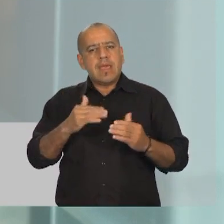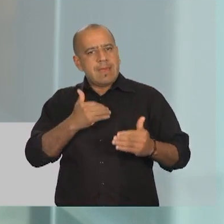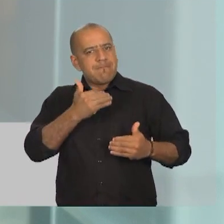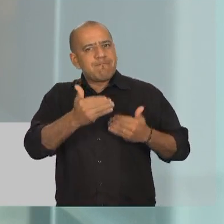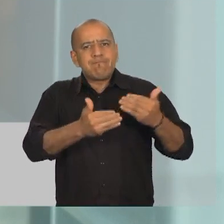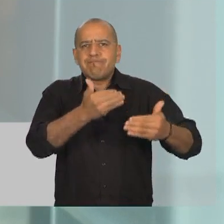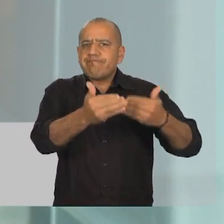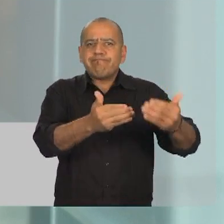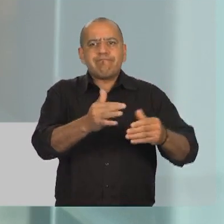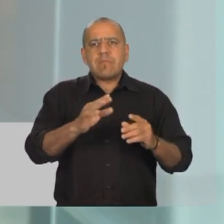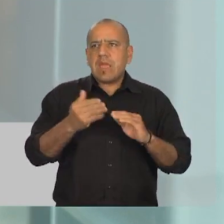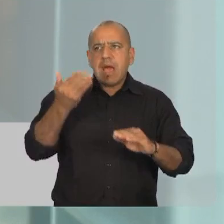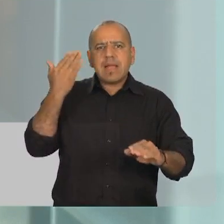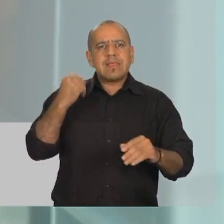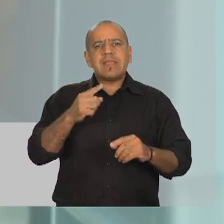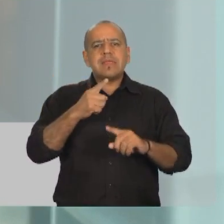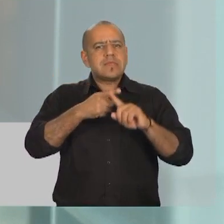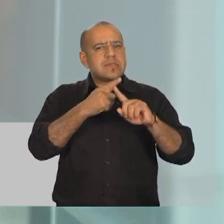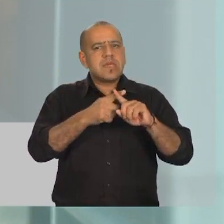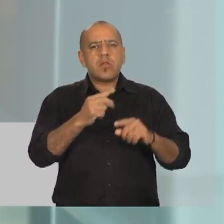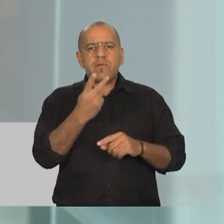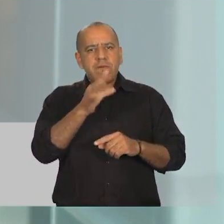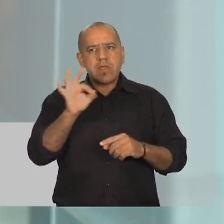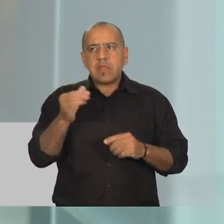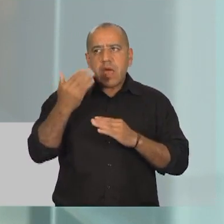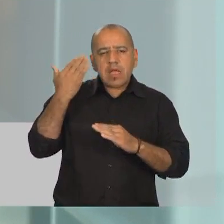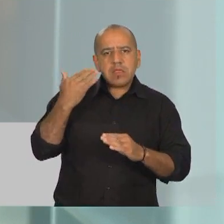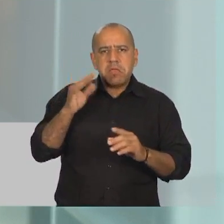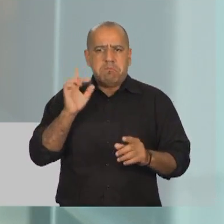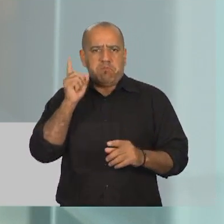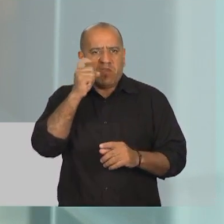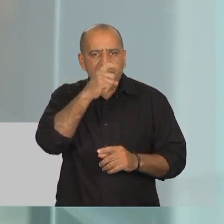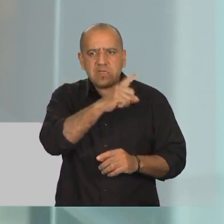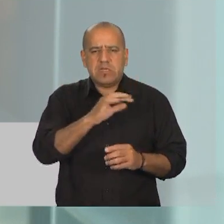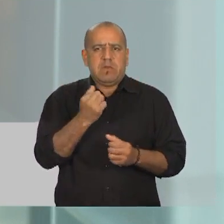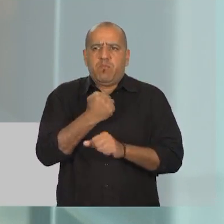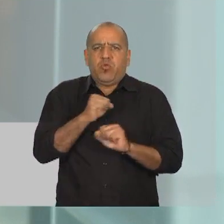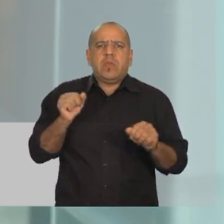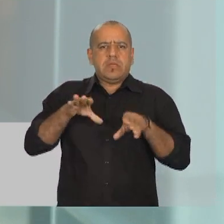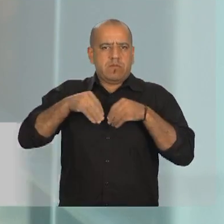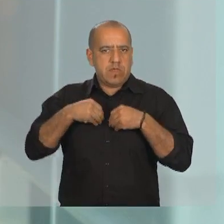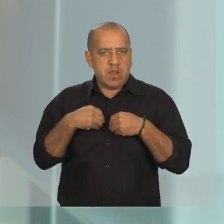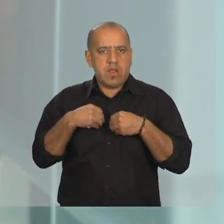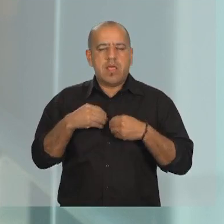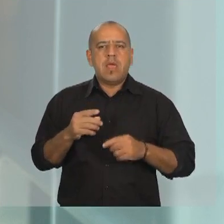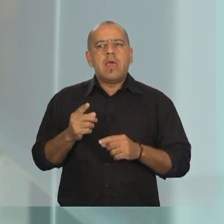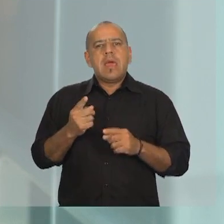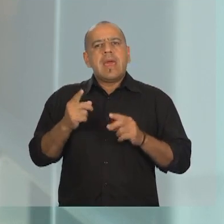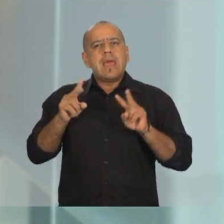desarrollado a niveles que hasta antes del siglo XX difícilmente alguien habría podido imaginar.